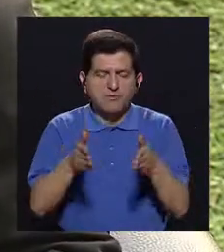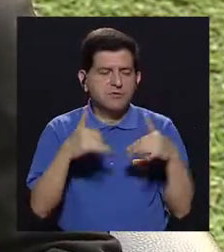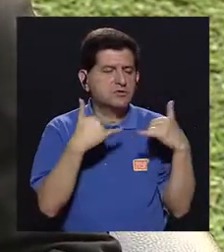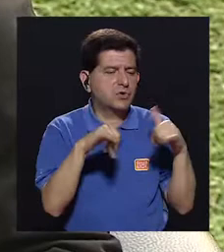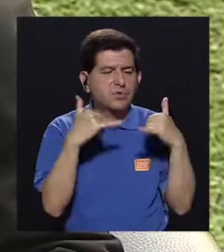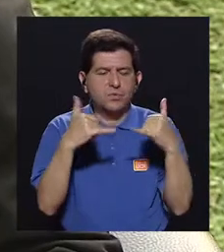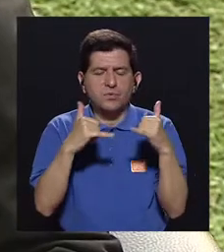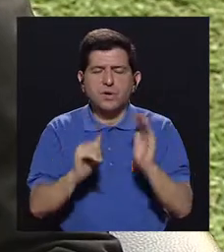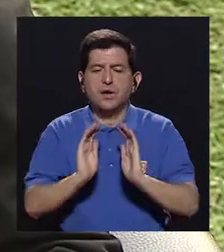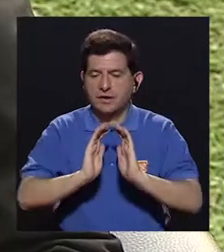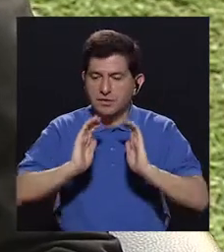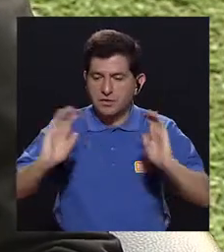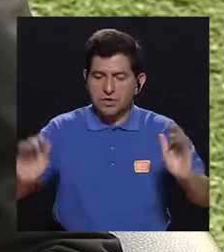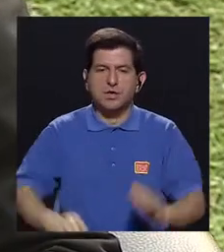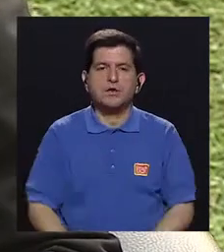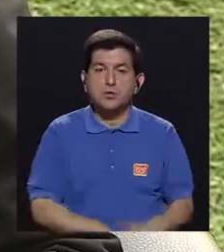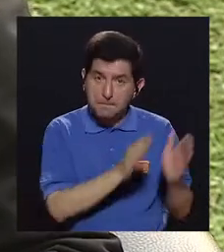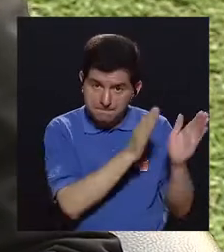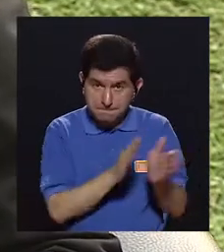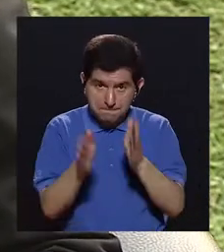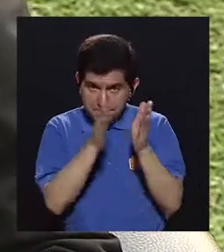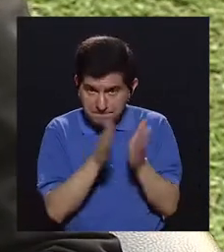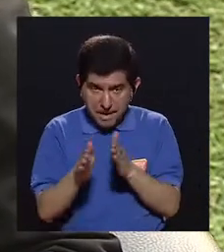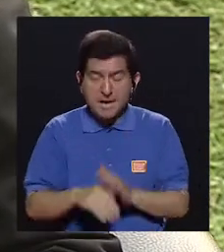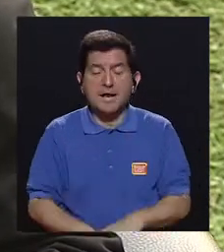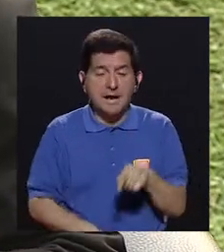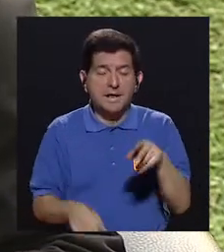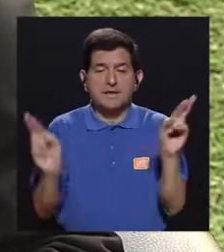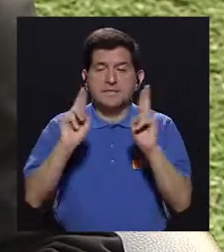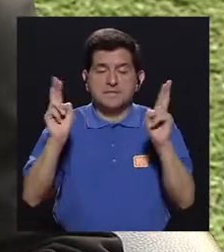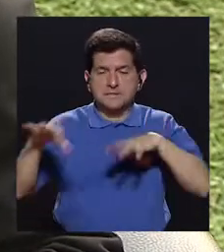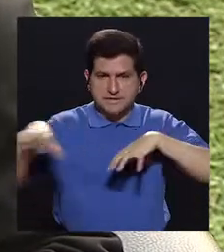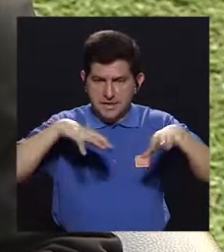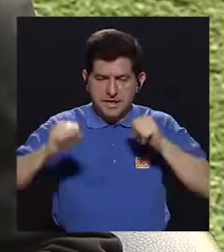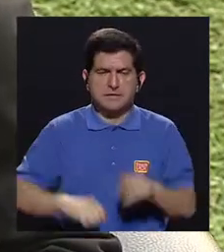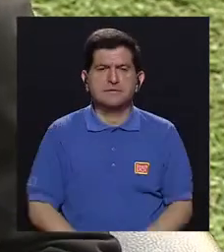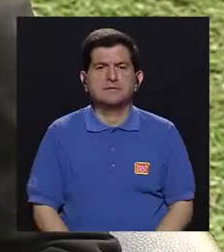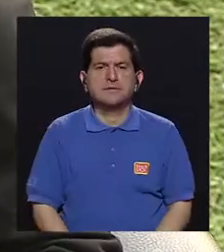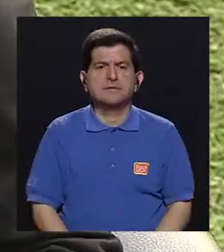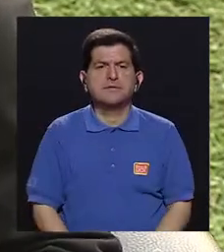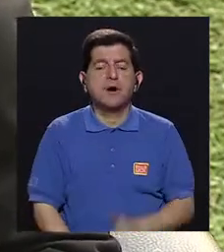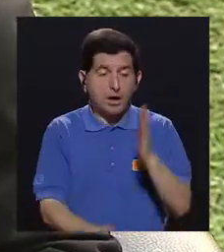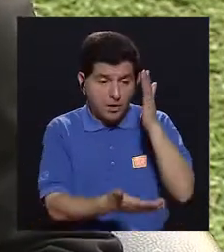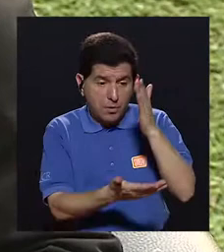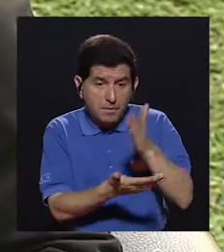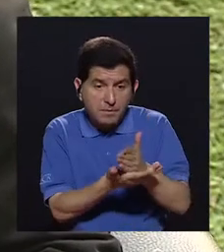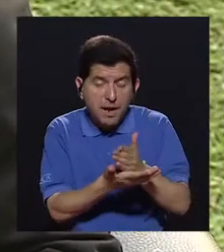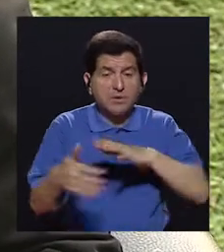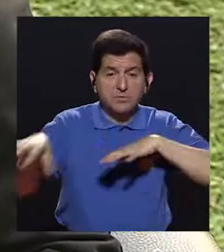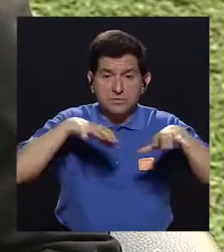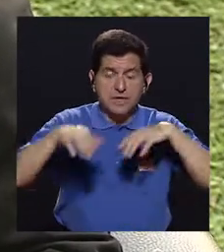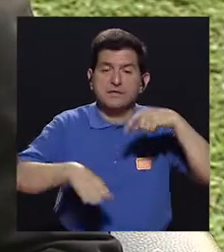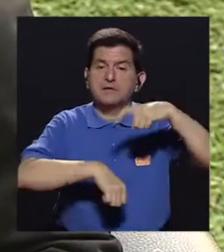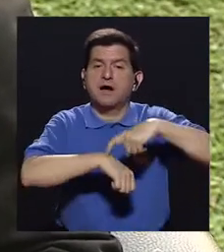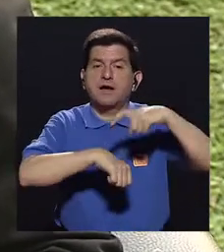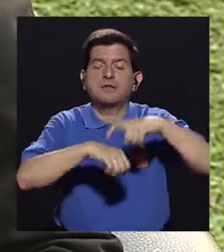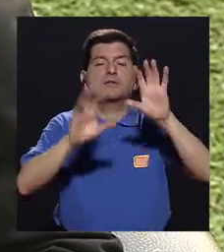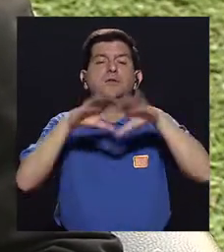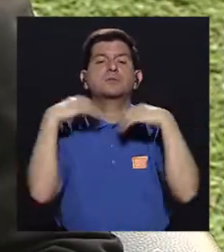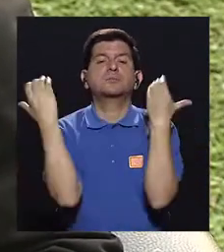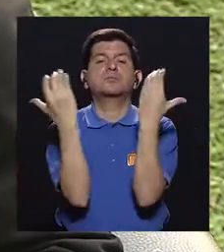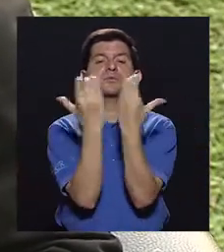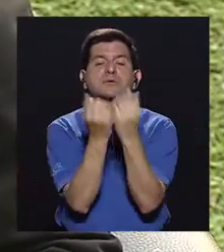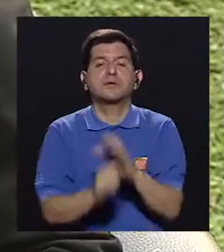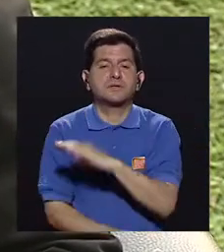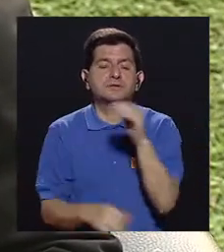con los niños, ¿verdad? Se planea un recreo activo. Se hacen pausas activas durante las clases. Y